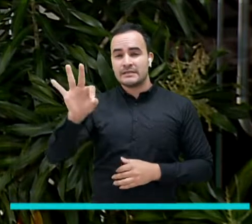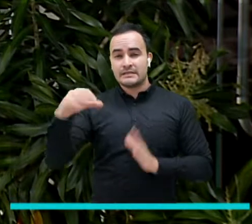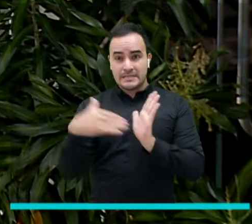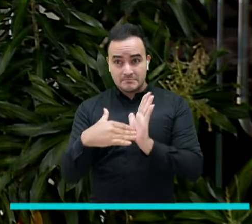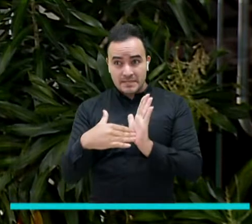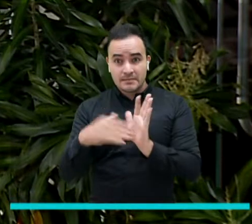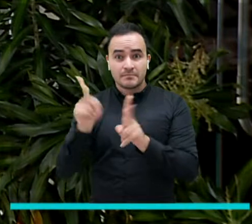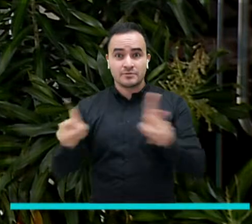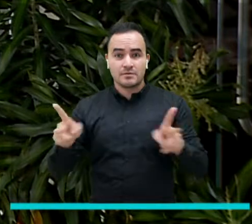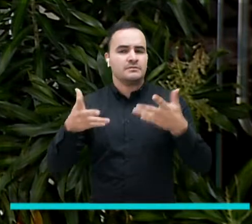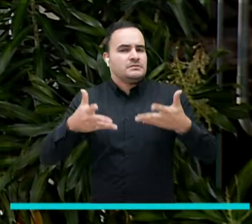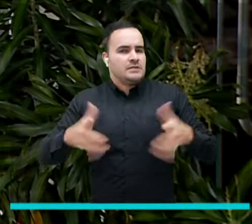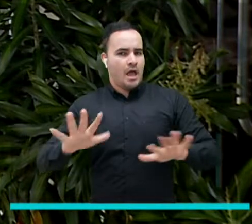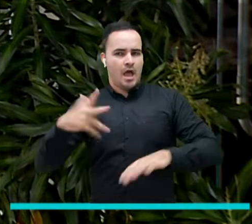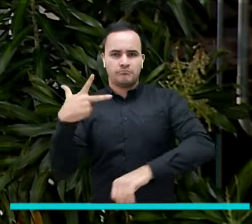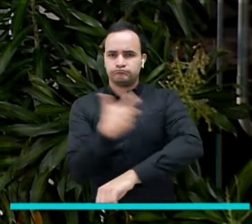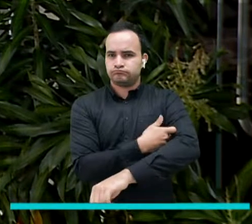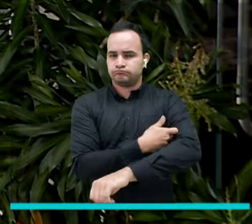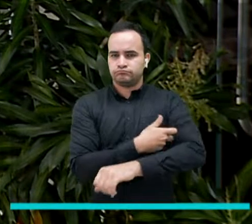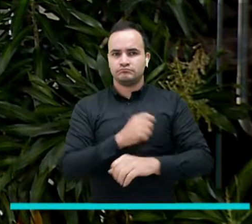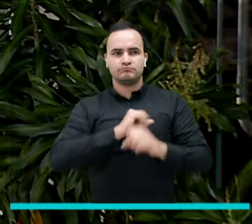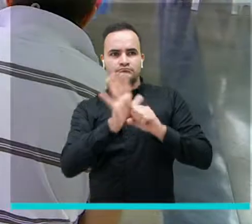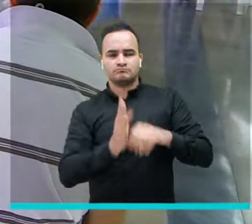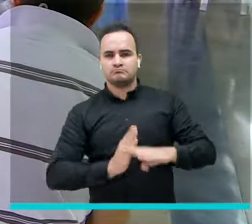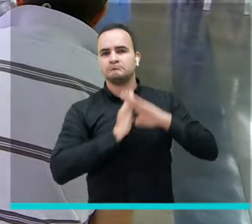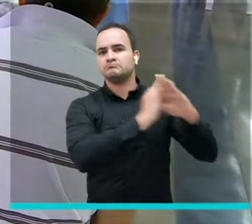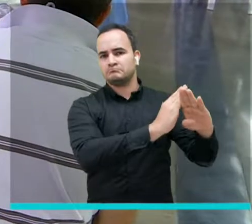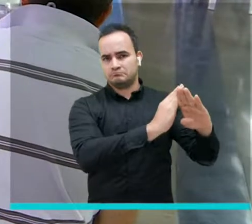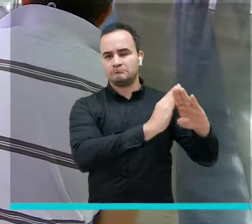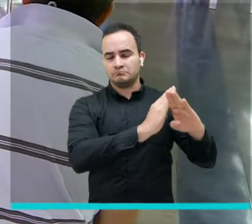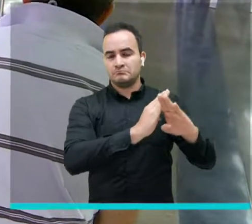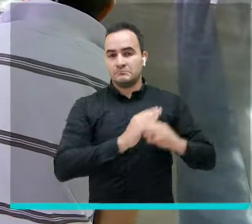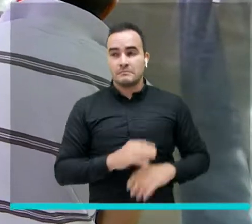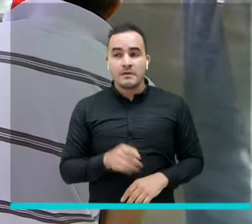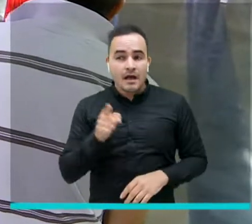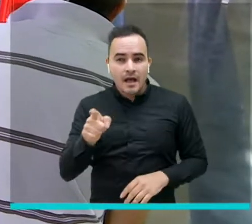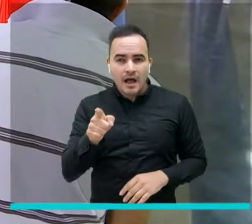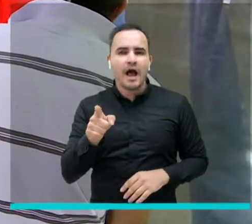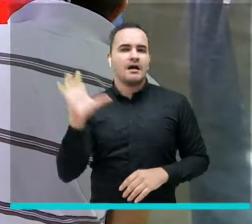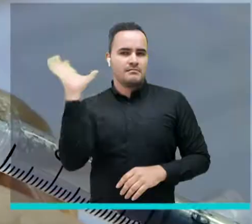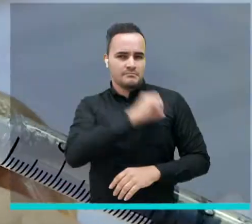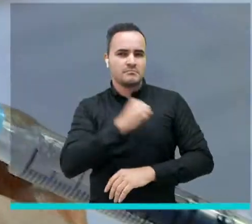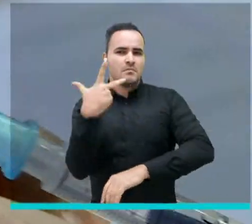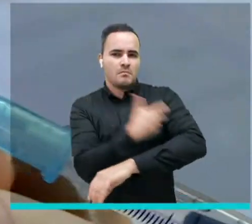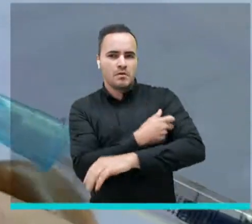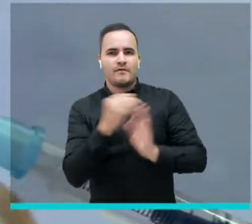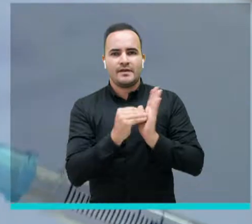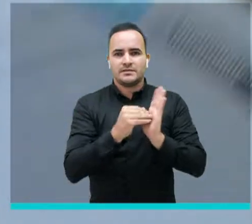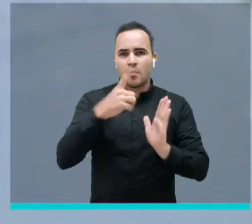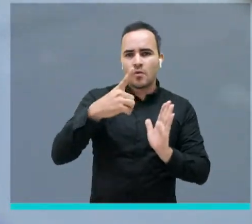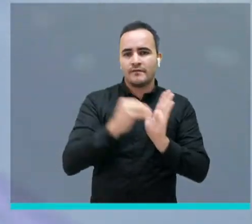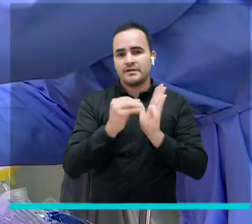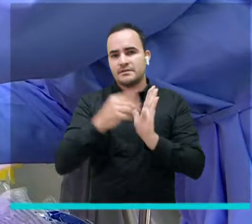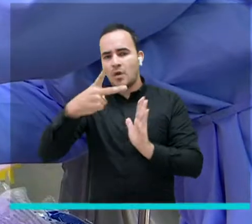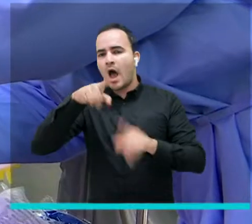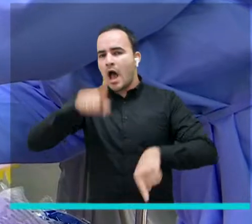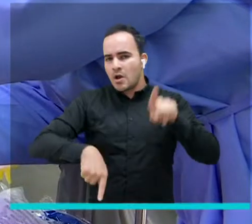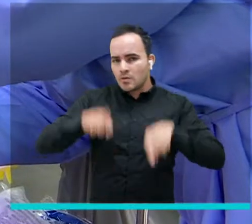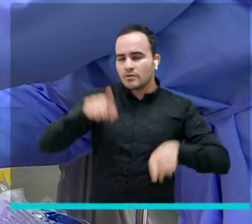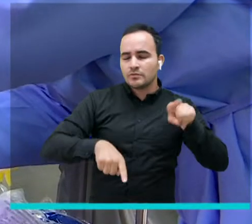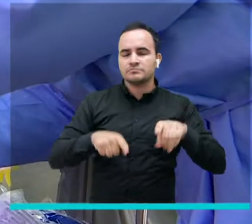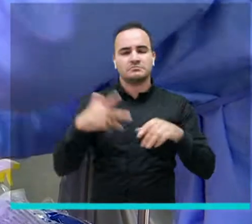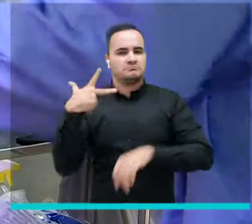mil personas ya se encuentran debidamente inmunizadas para kobe 19 es decir que recibieron su esquema completo de vacunación